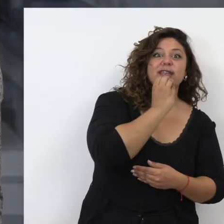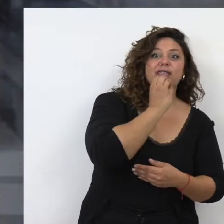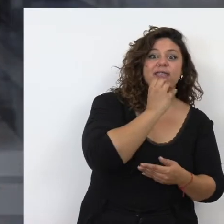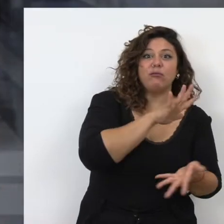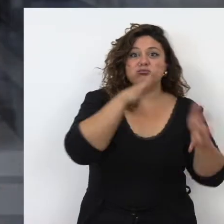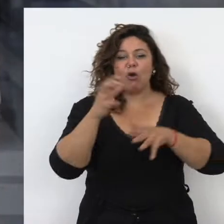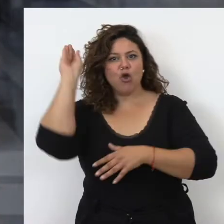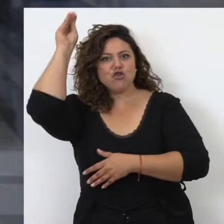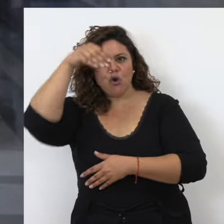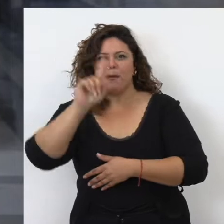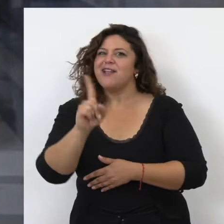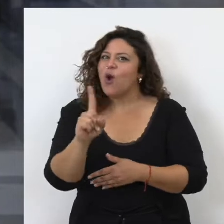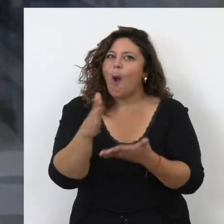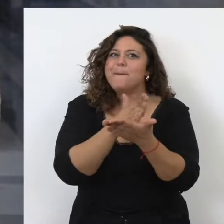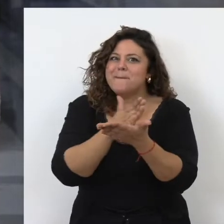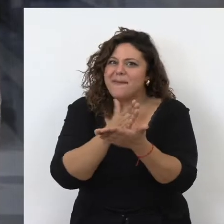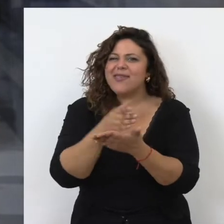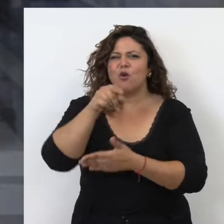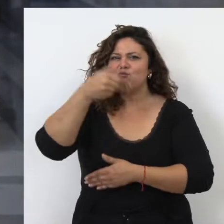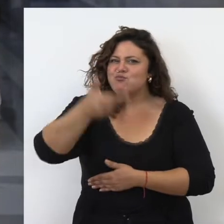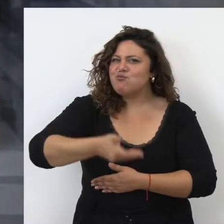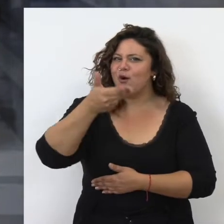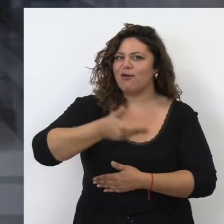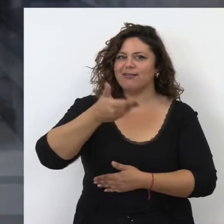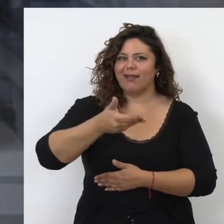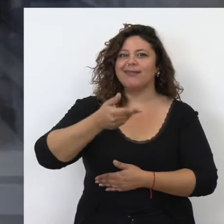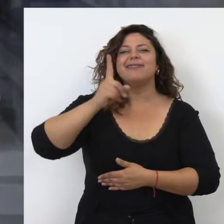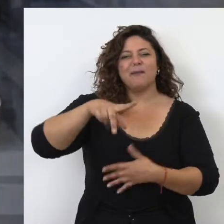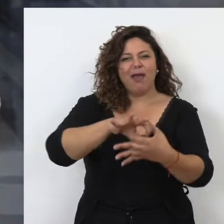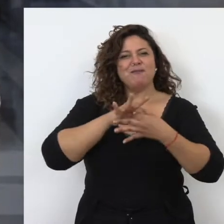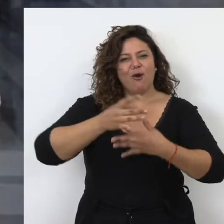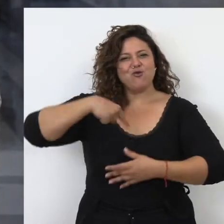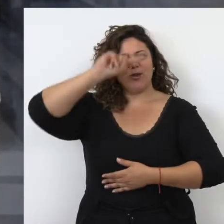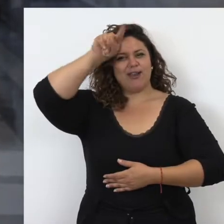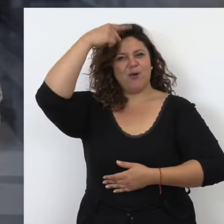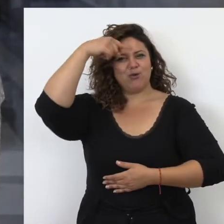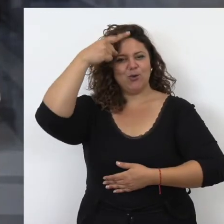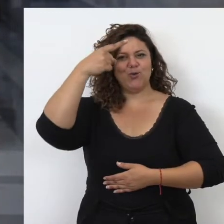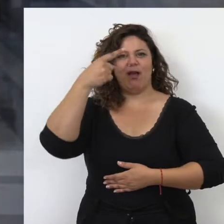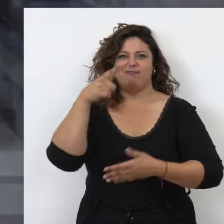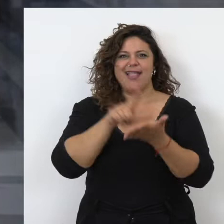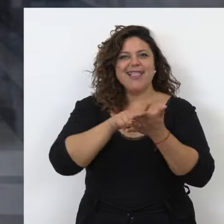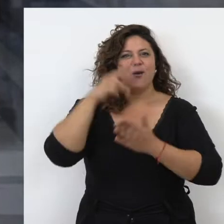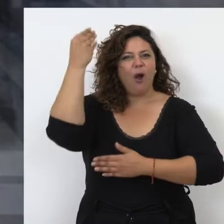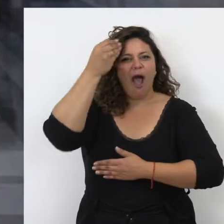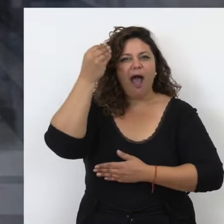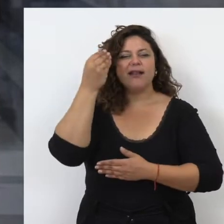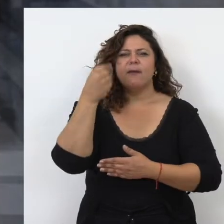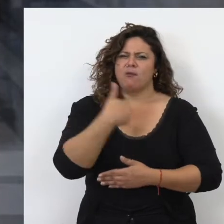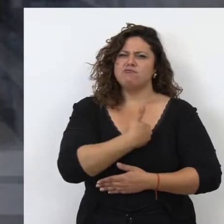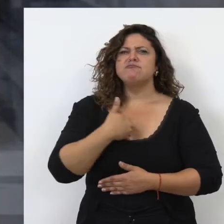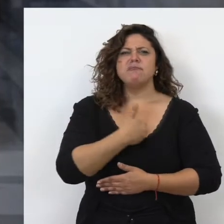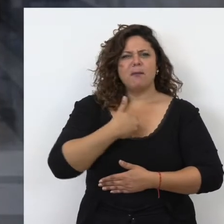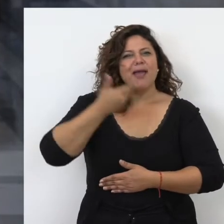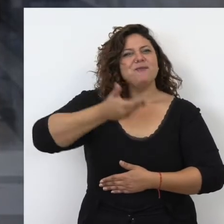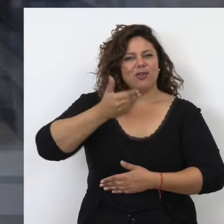no, tuvo un paso intermedio importantísimo, crucial, que es también nuestra cultura, expresada en lengua árabe y con